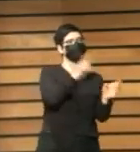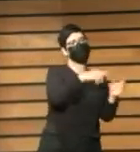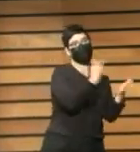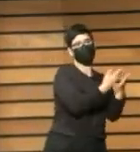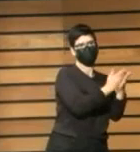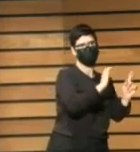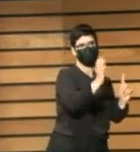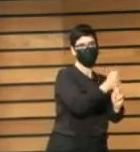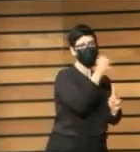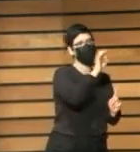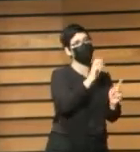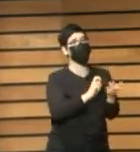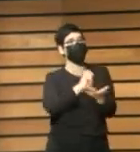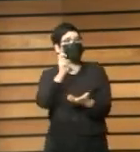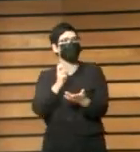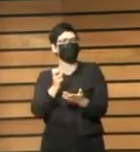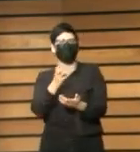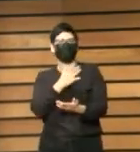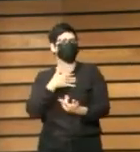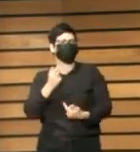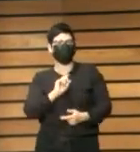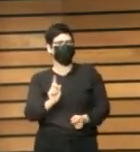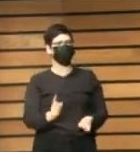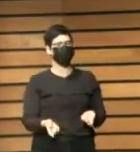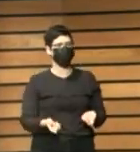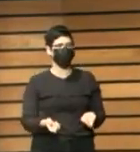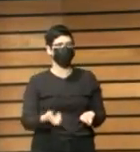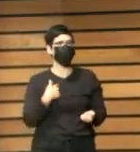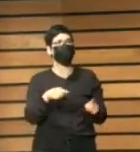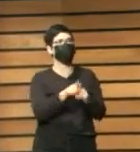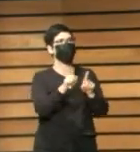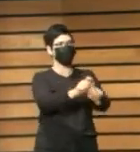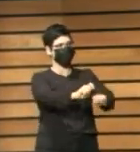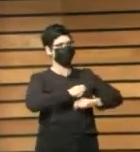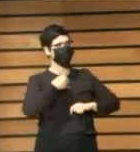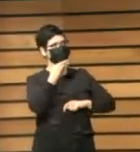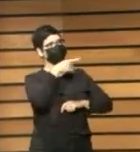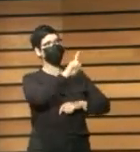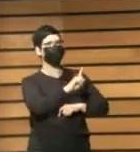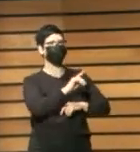a querer obtener ese nivel digamos de uno gracias